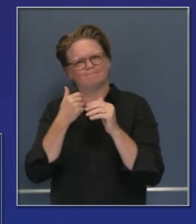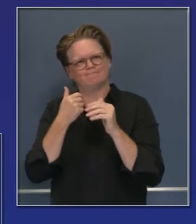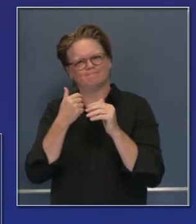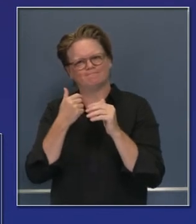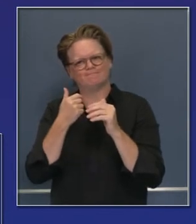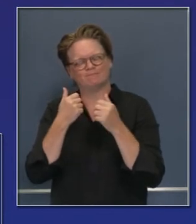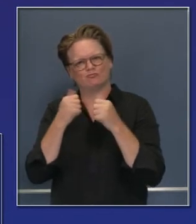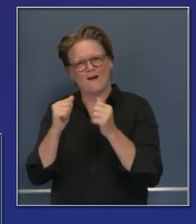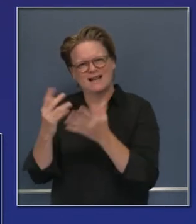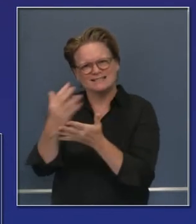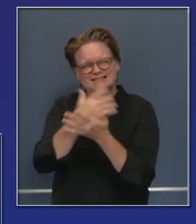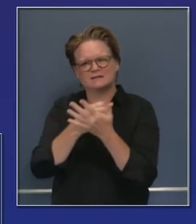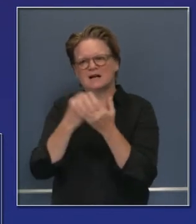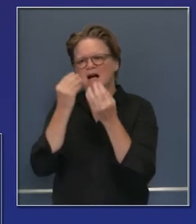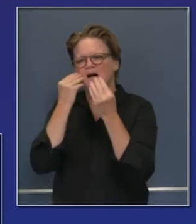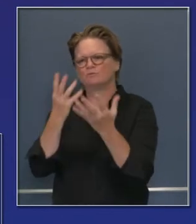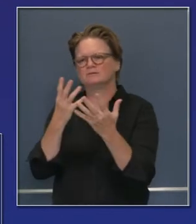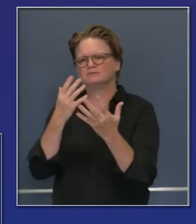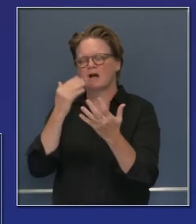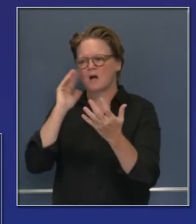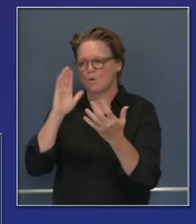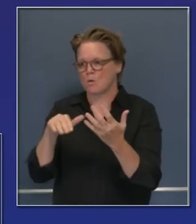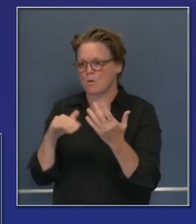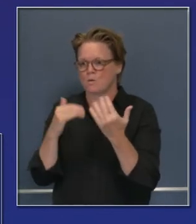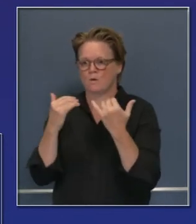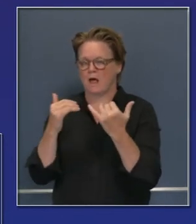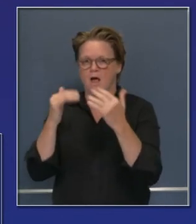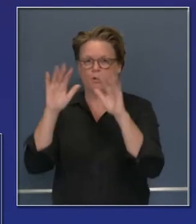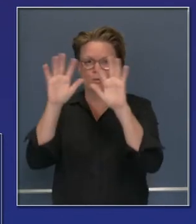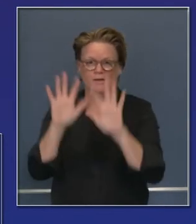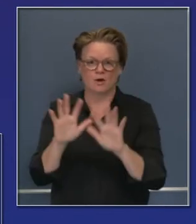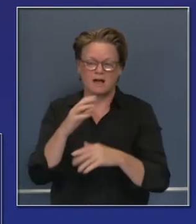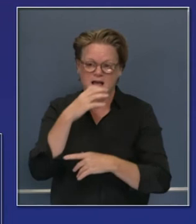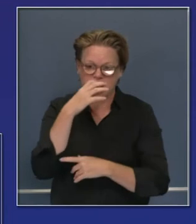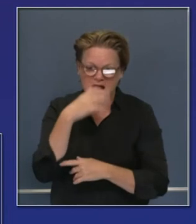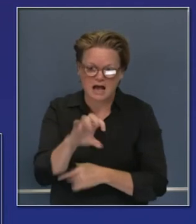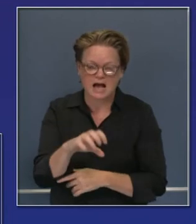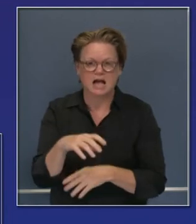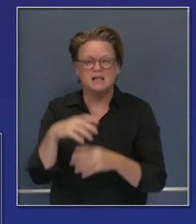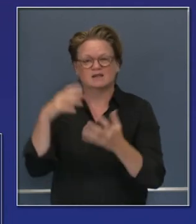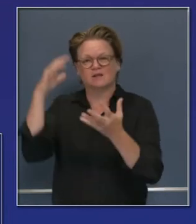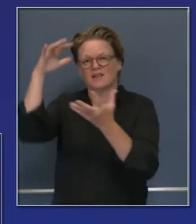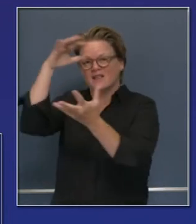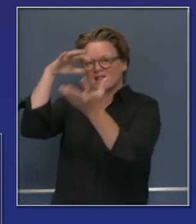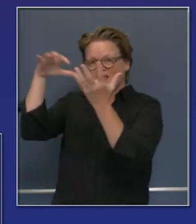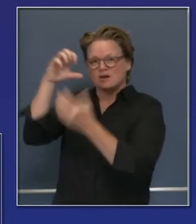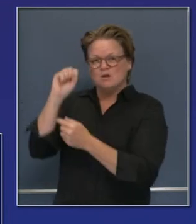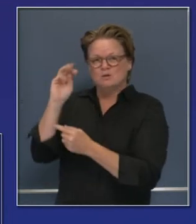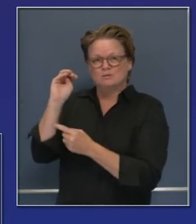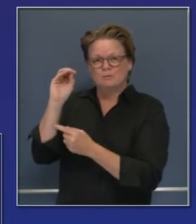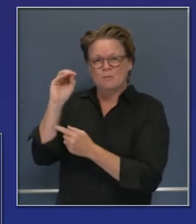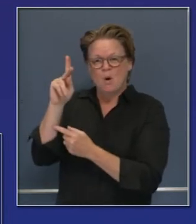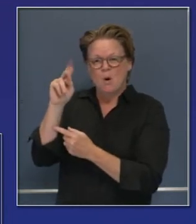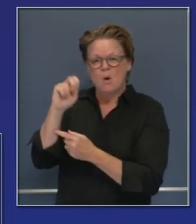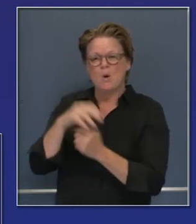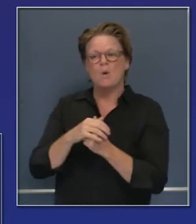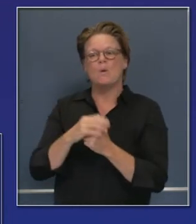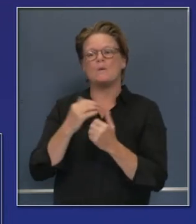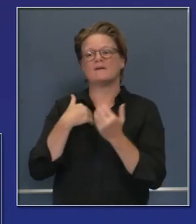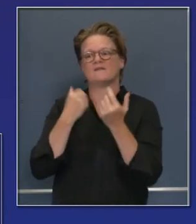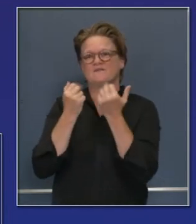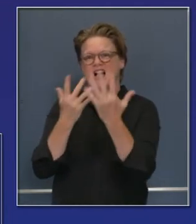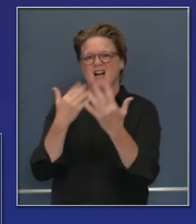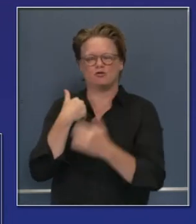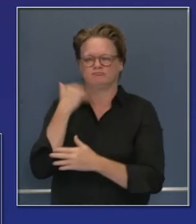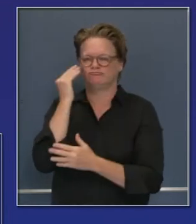esta ola de calor que también es la inhalación de humo y el peligro por los incendios eso